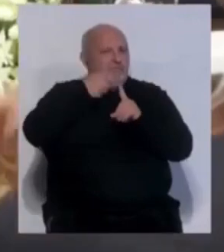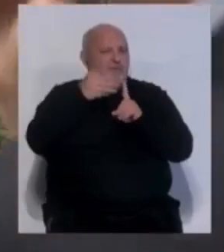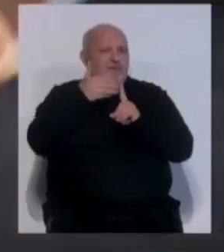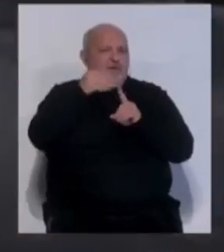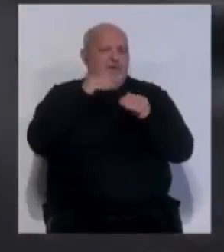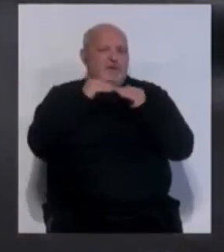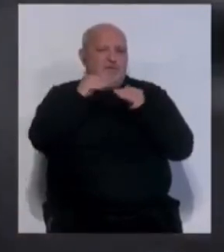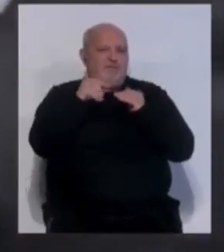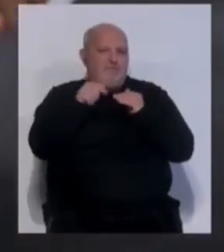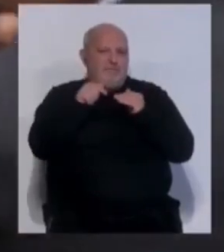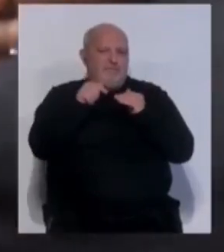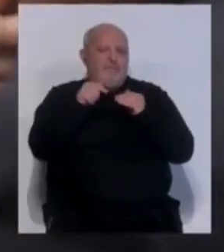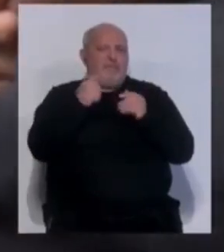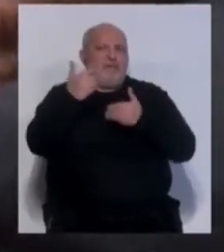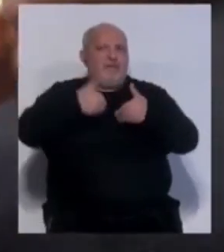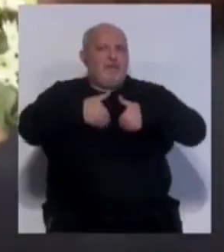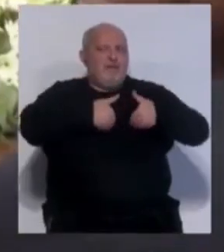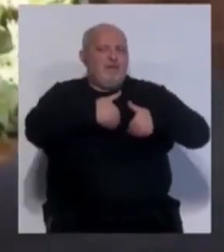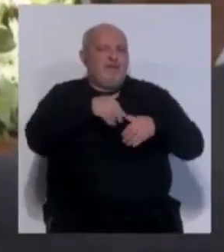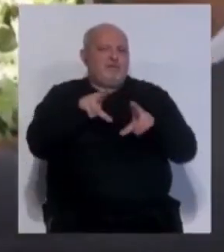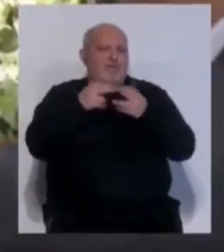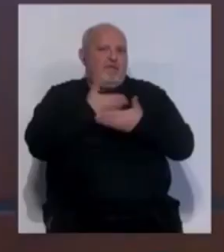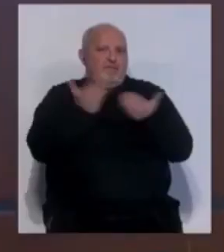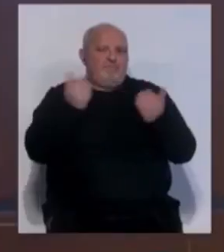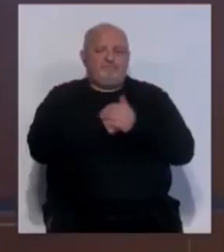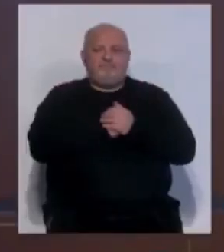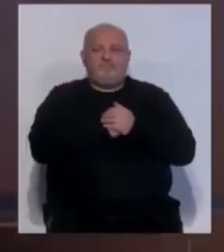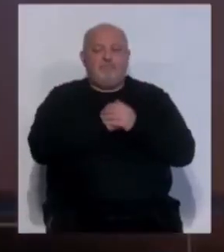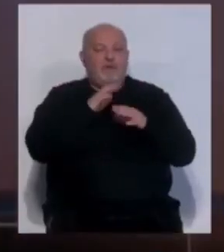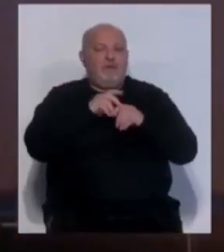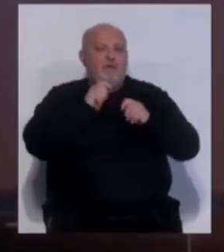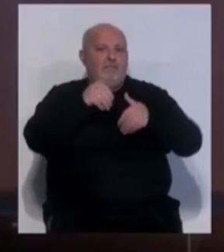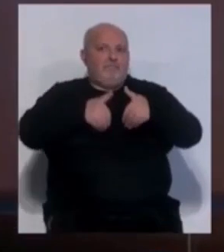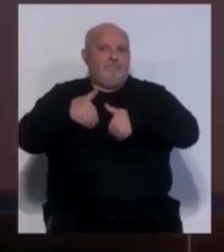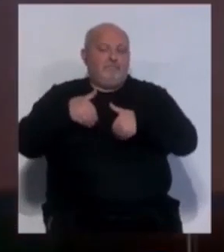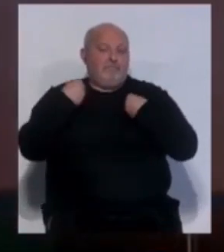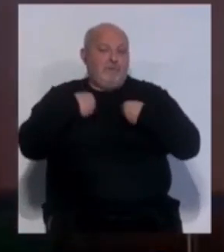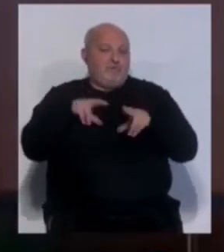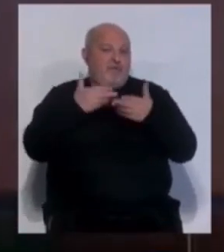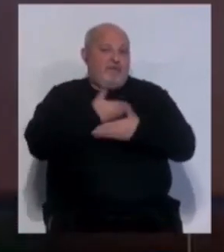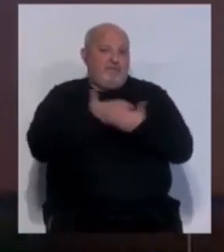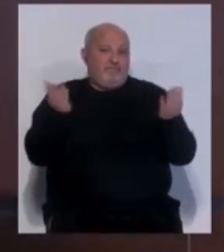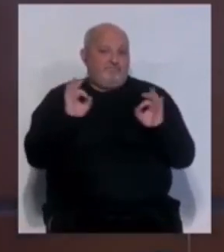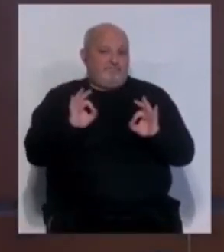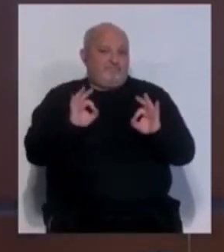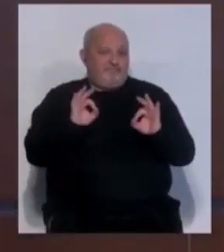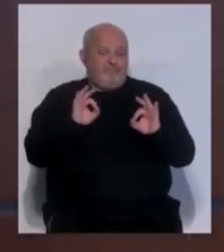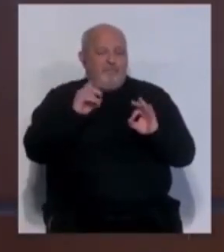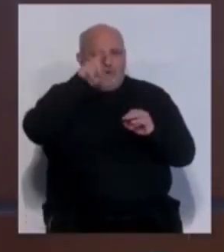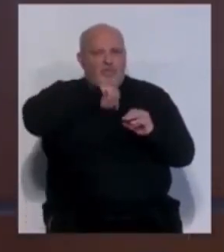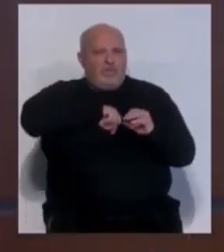sostenibilidad y que proviene también de la demanda de la sociedad. Hacemos porque así nos lo demanda la propia sociedad, una sociedad